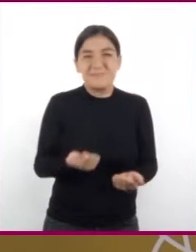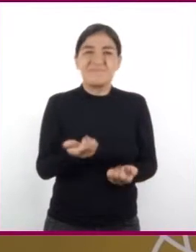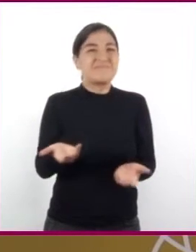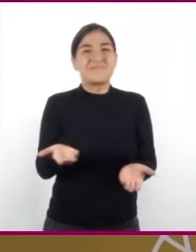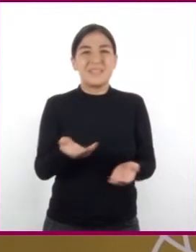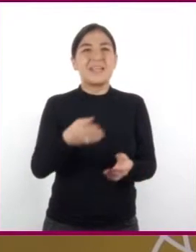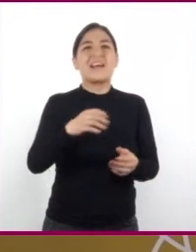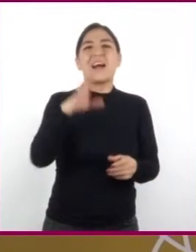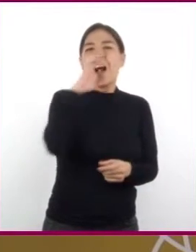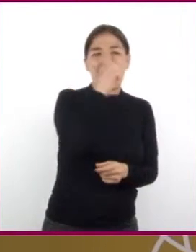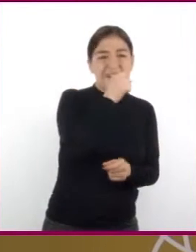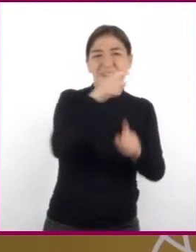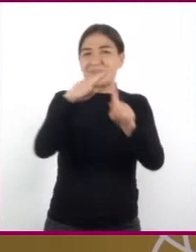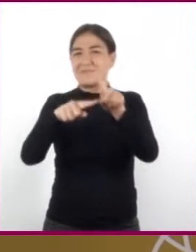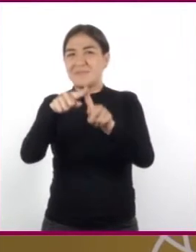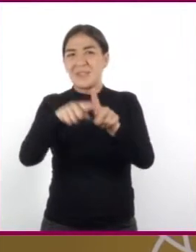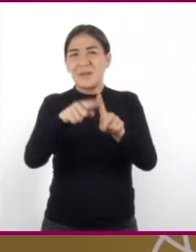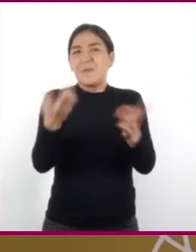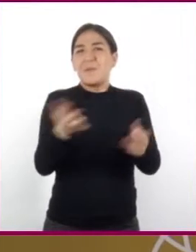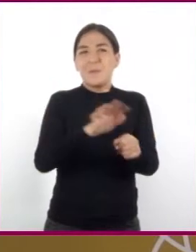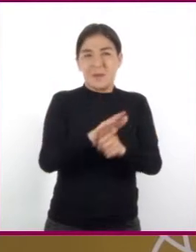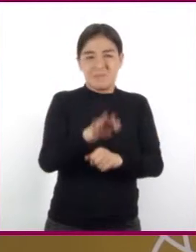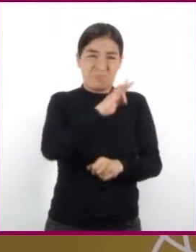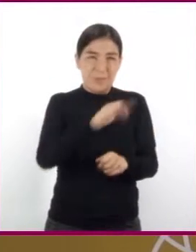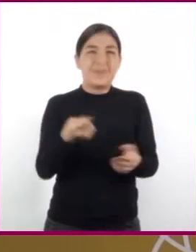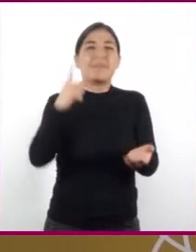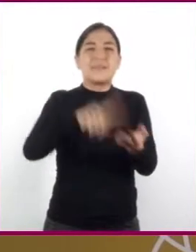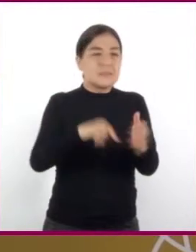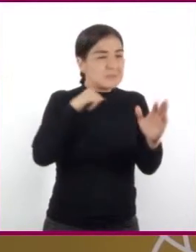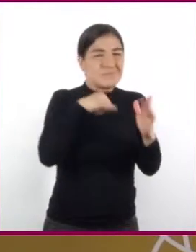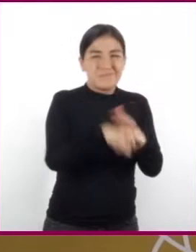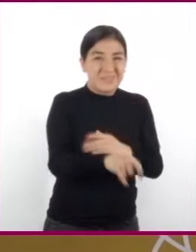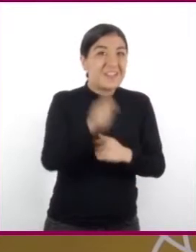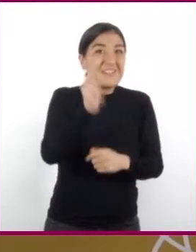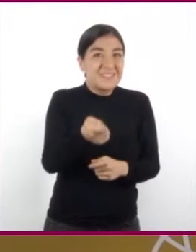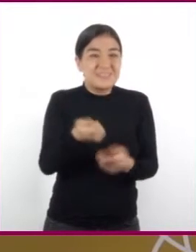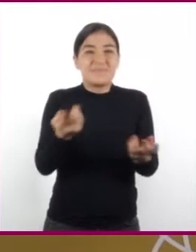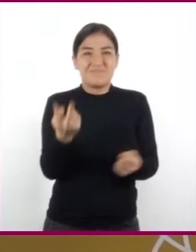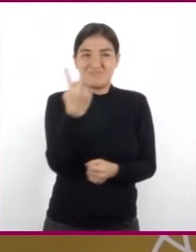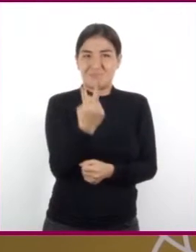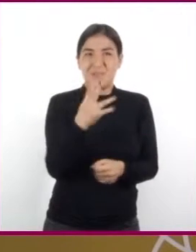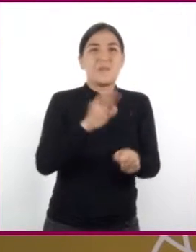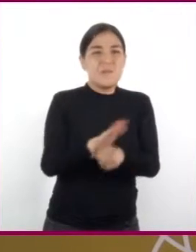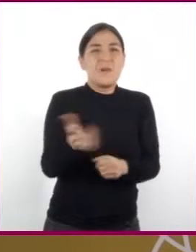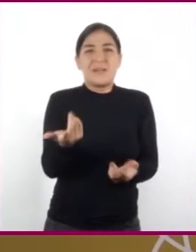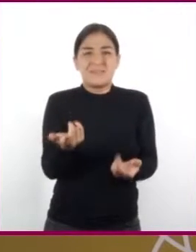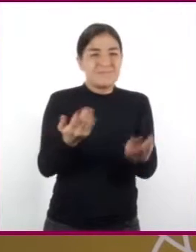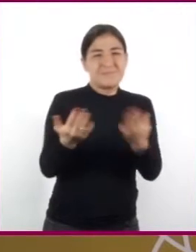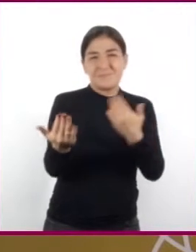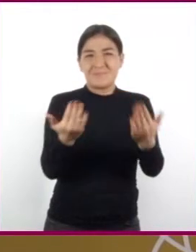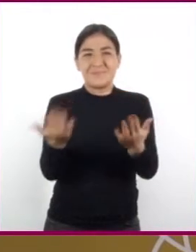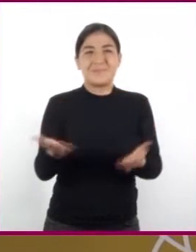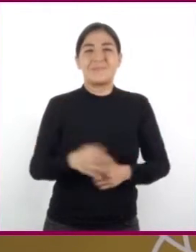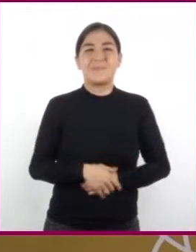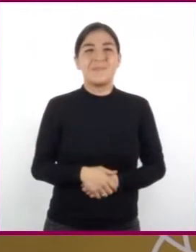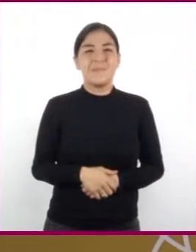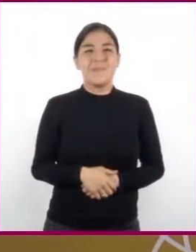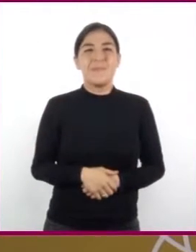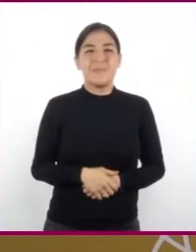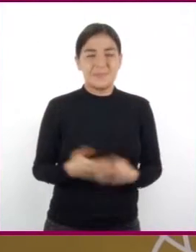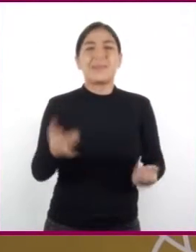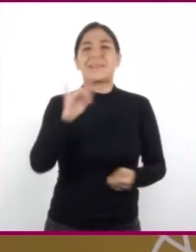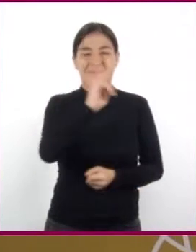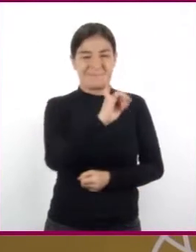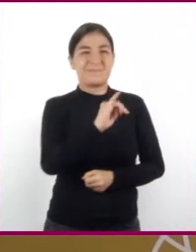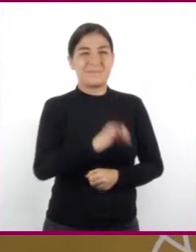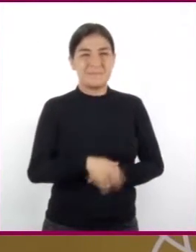calor y temperatura. ¿Podríamos profundizar en la diferencia entre estos dos? ¿Qué existe entre ellos? Sí,